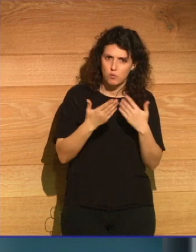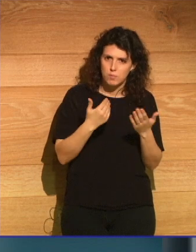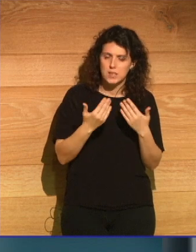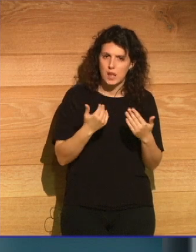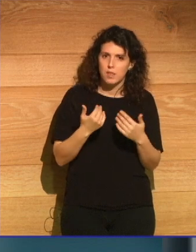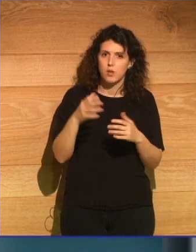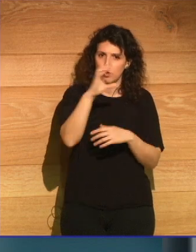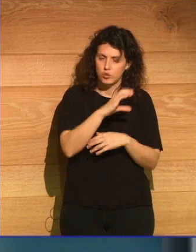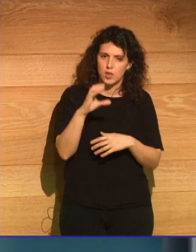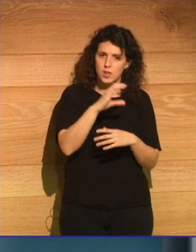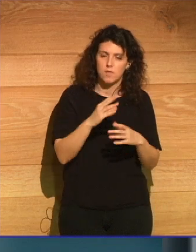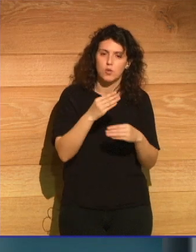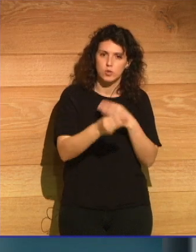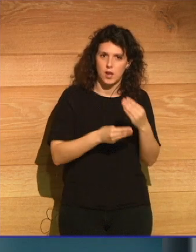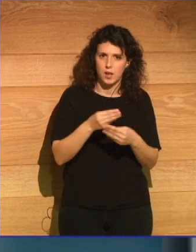llevando los científicos.